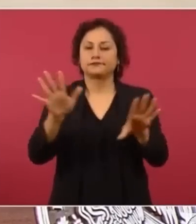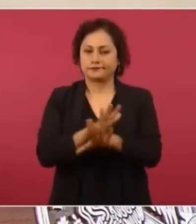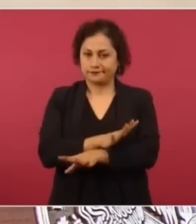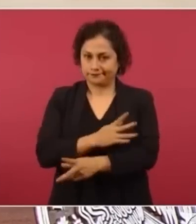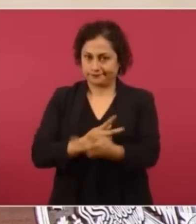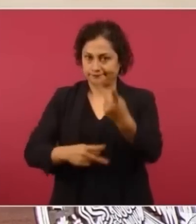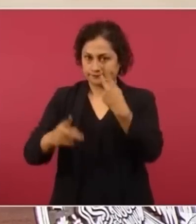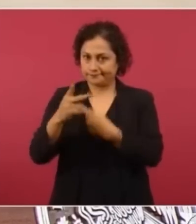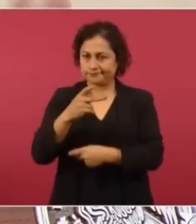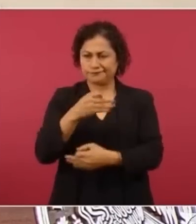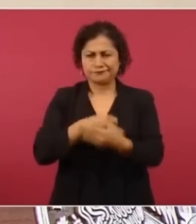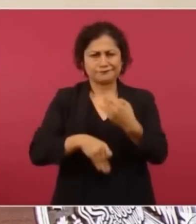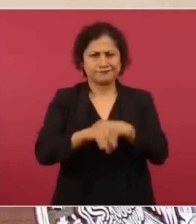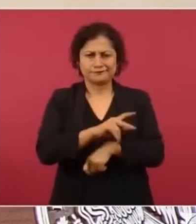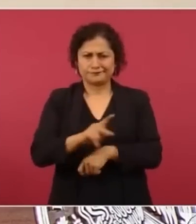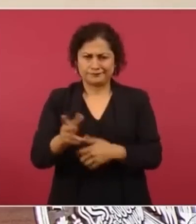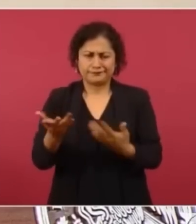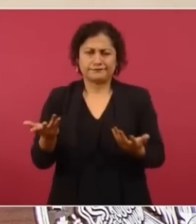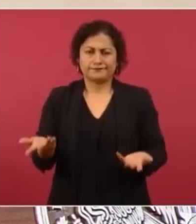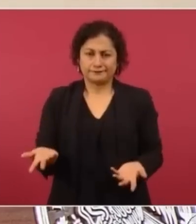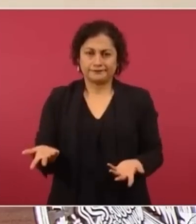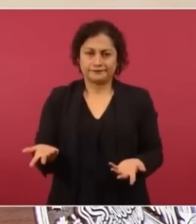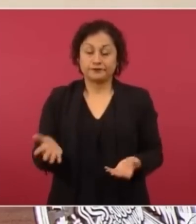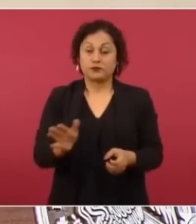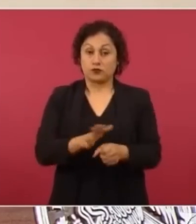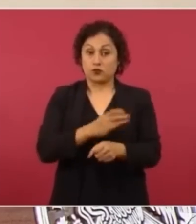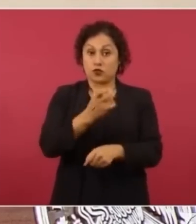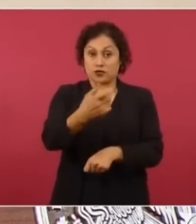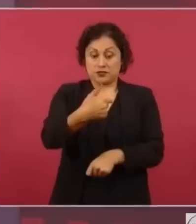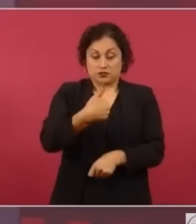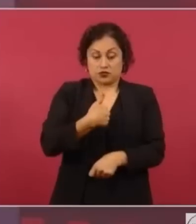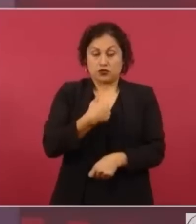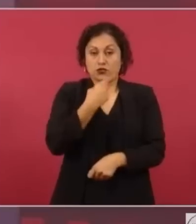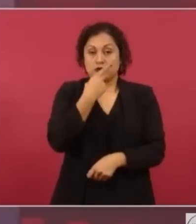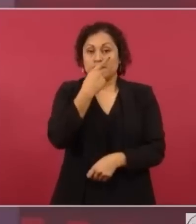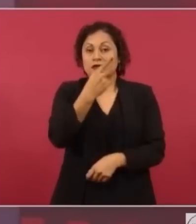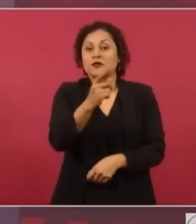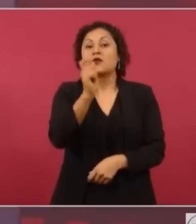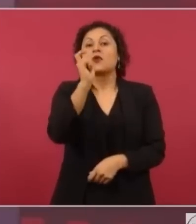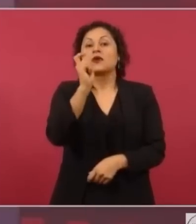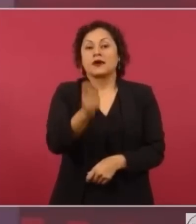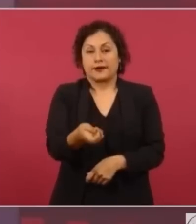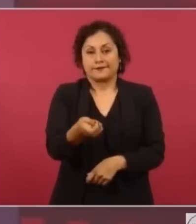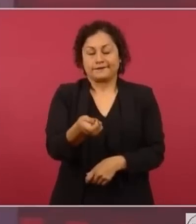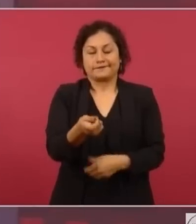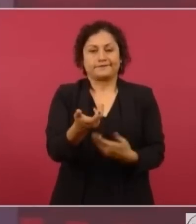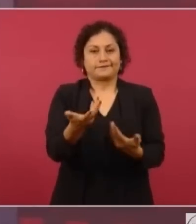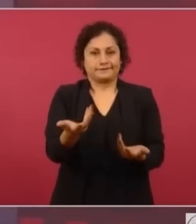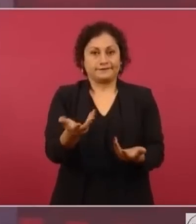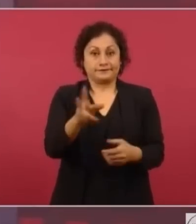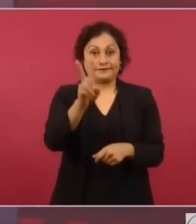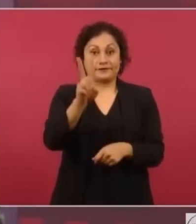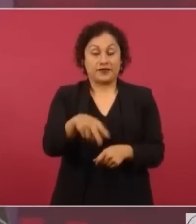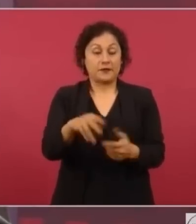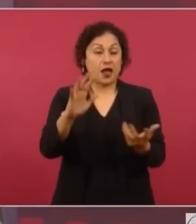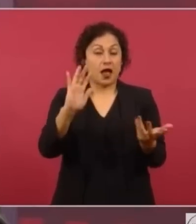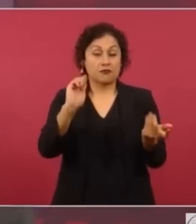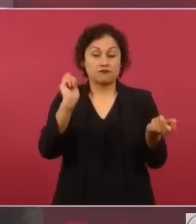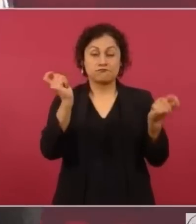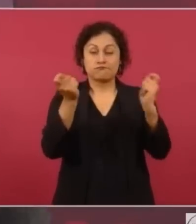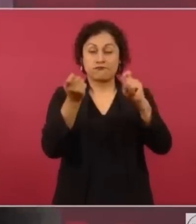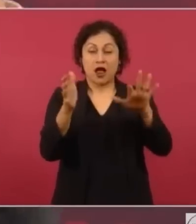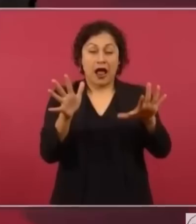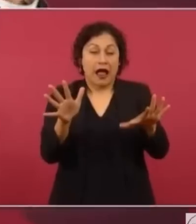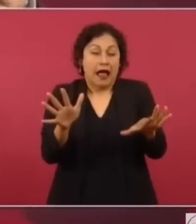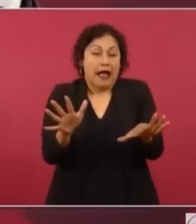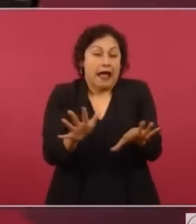Y siempre sostengo que hay veces que se dan revoluciones, hay revoluciones, y la